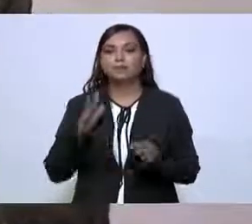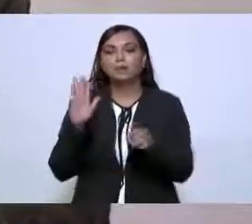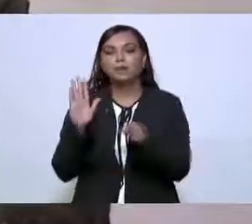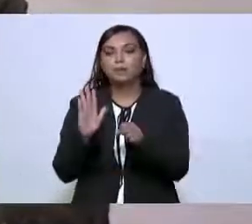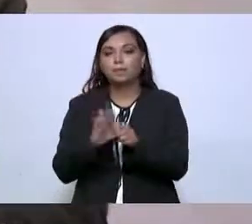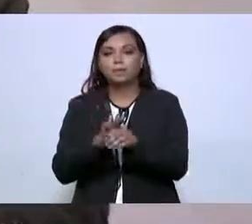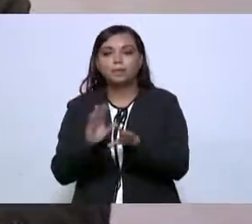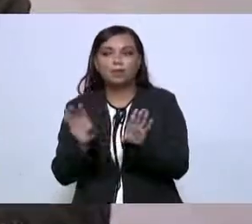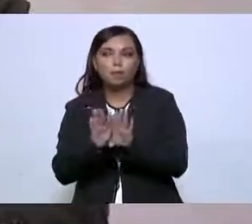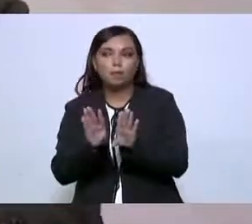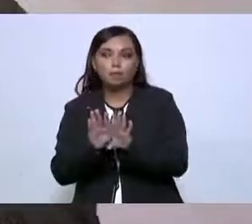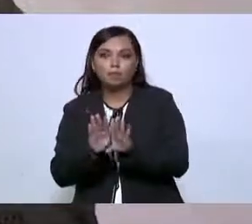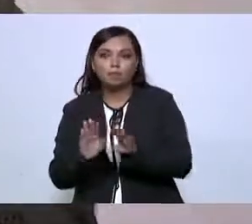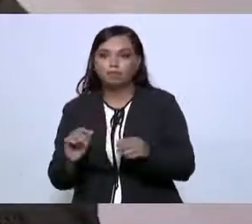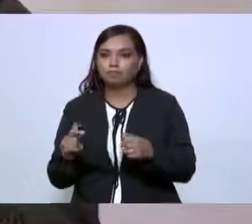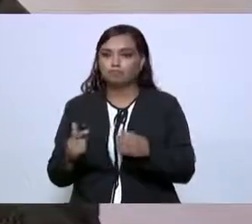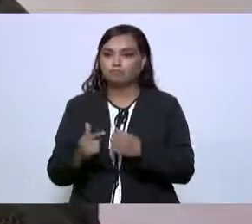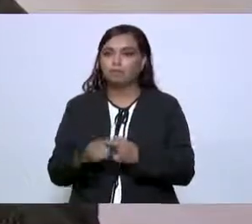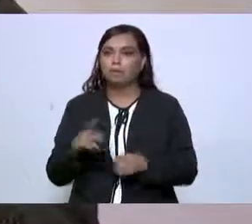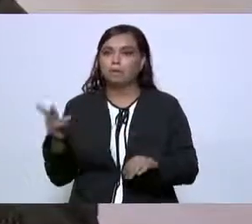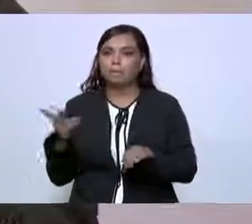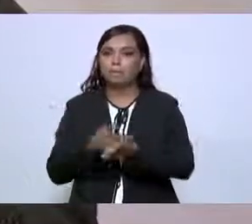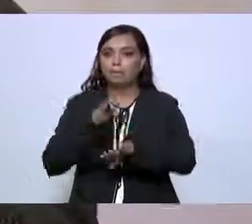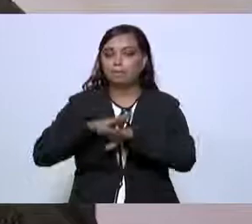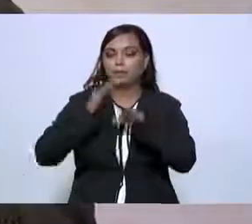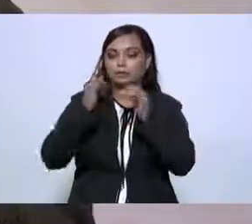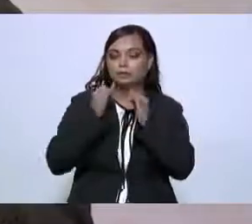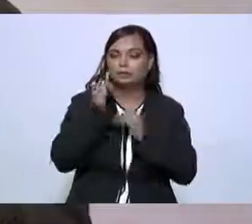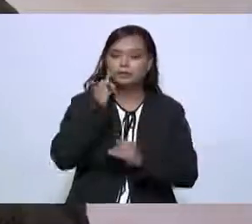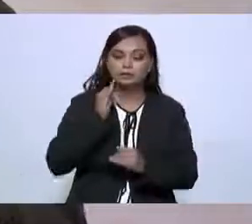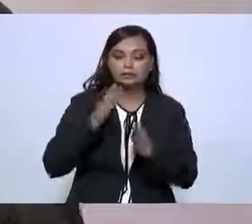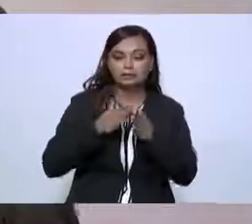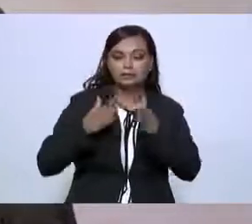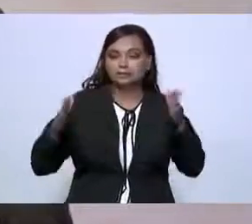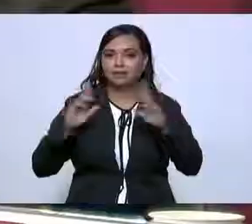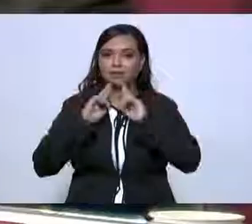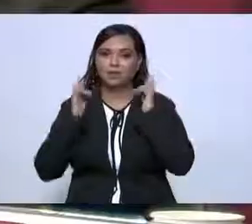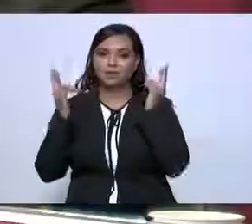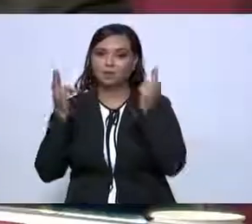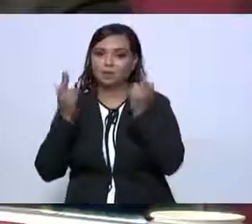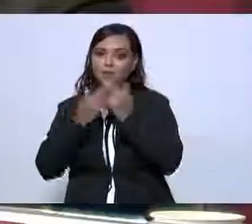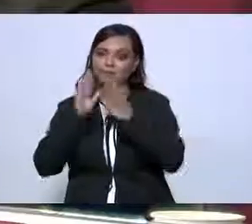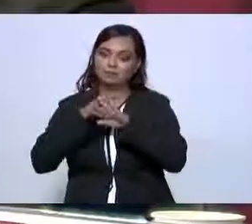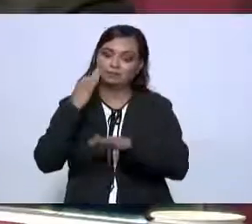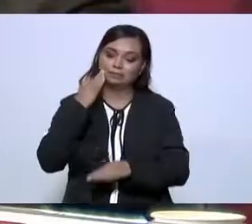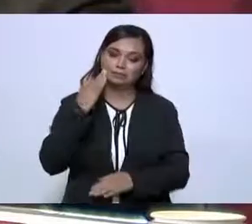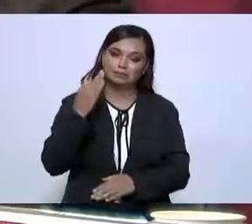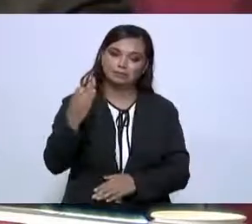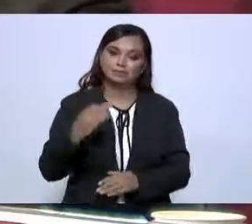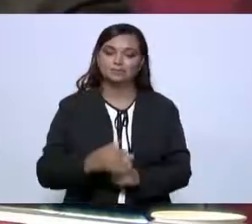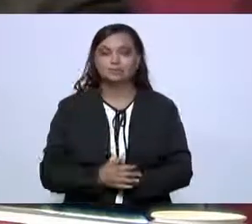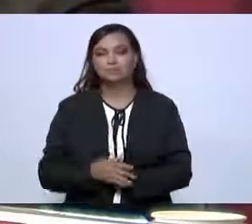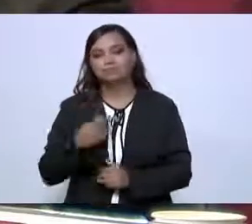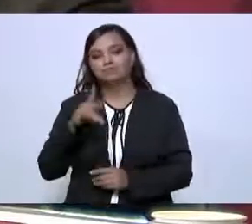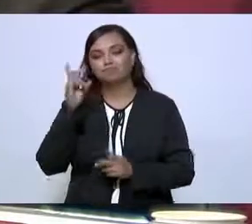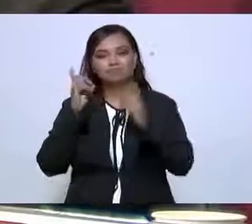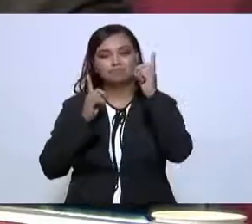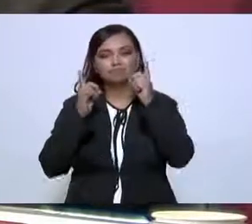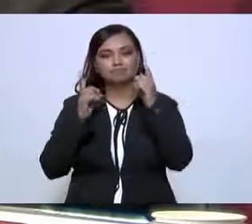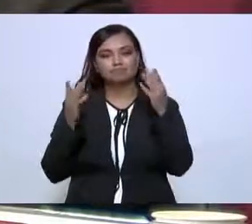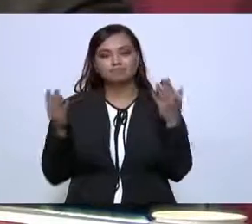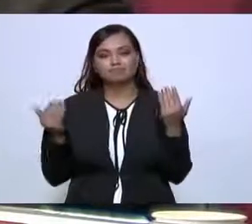se alargó esta reunión, sin duda